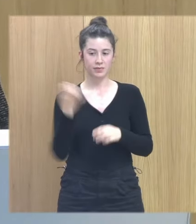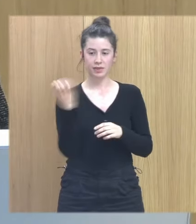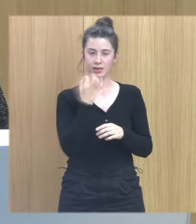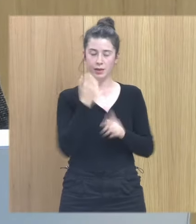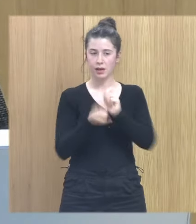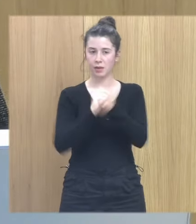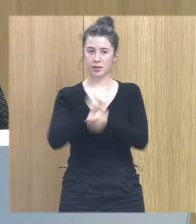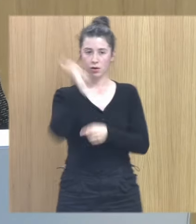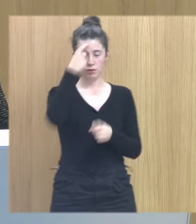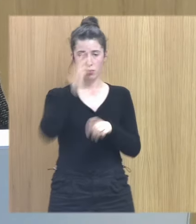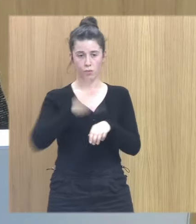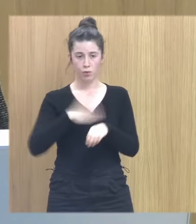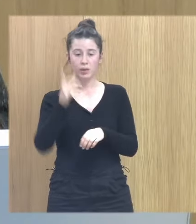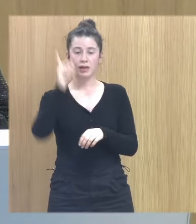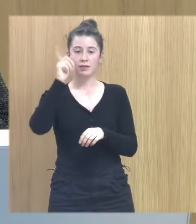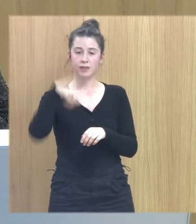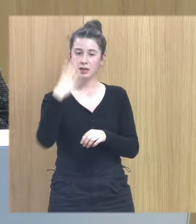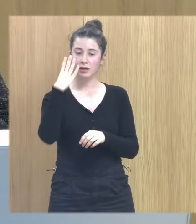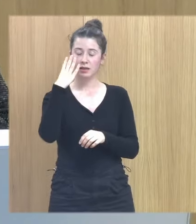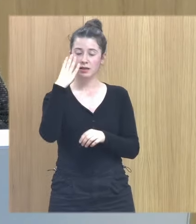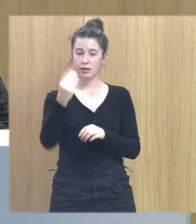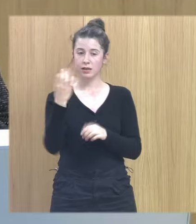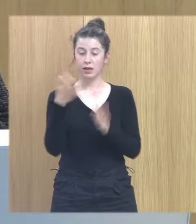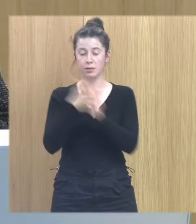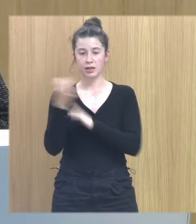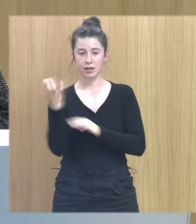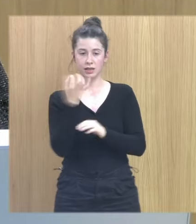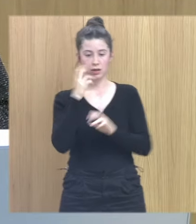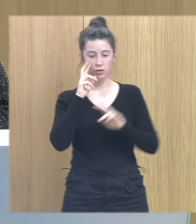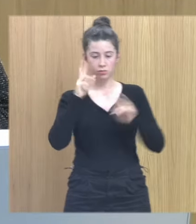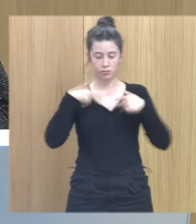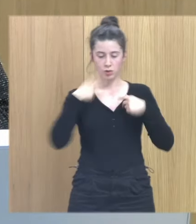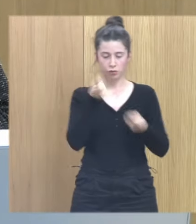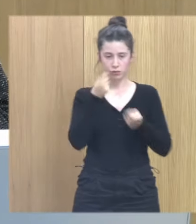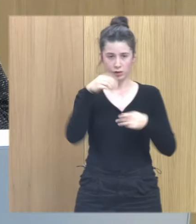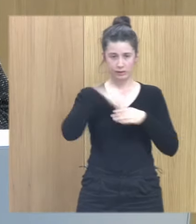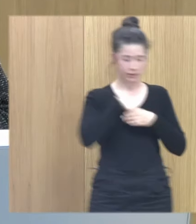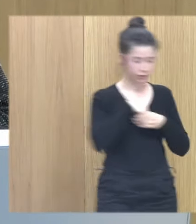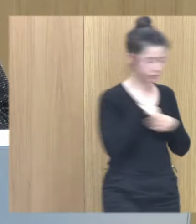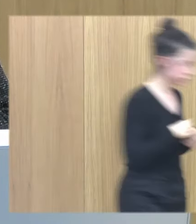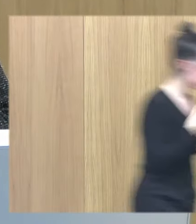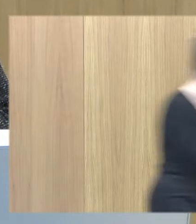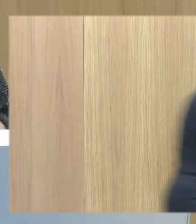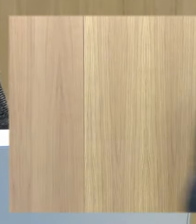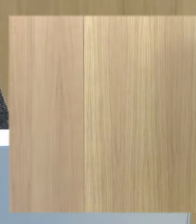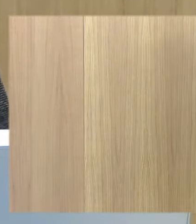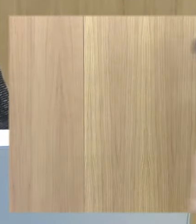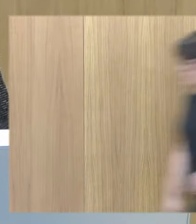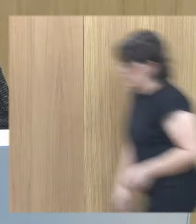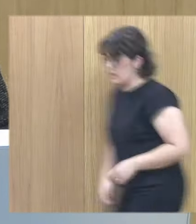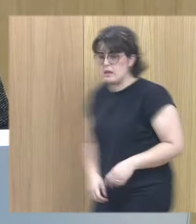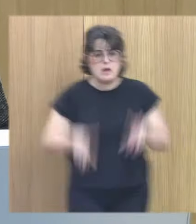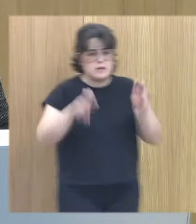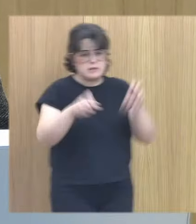lo que es la culpa y entender que es un mecanismo de control del locus de control interno y hay un elemento muy interesante de la narrativa que es